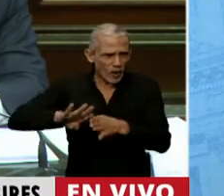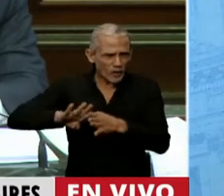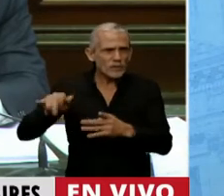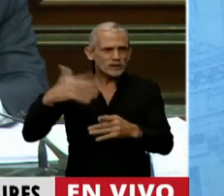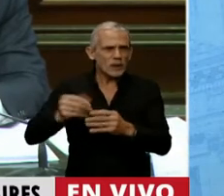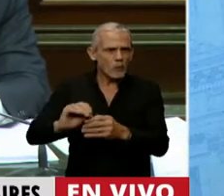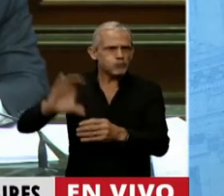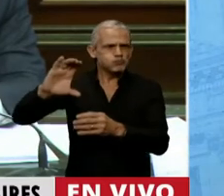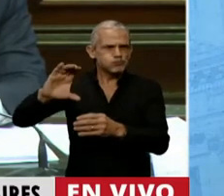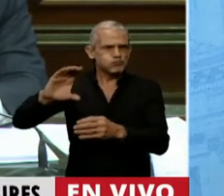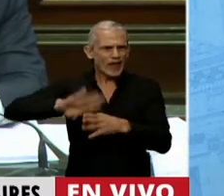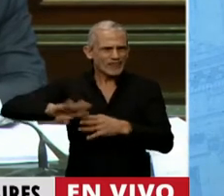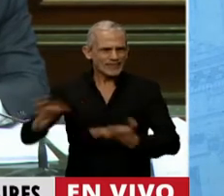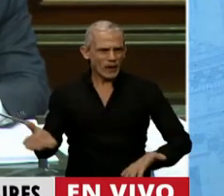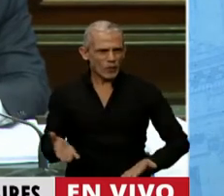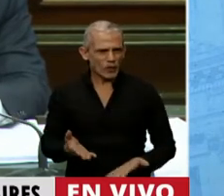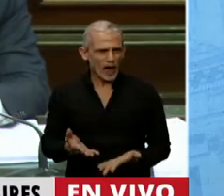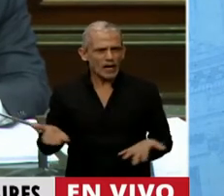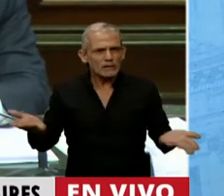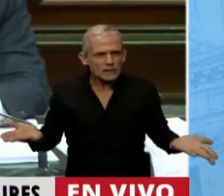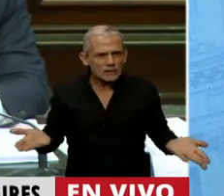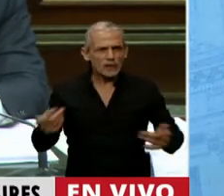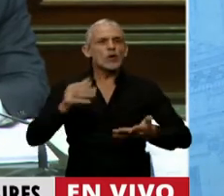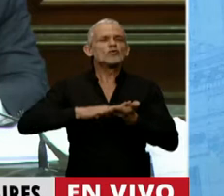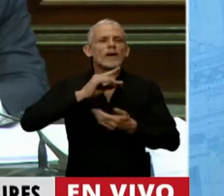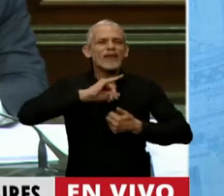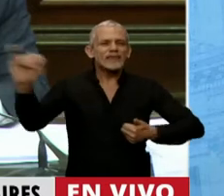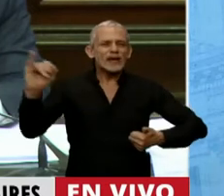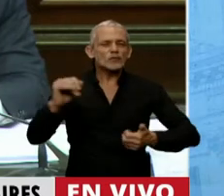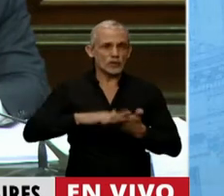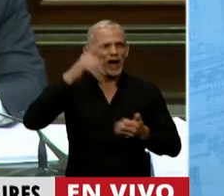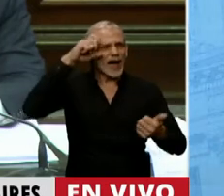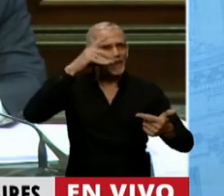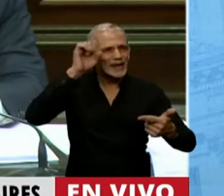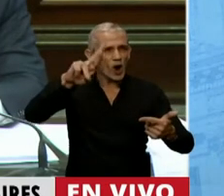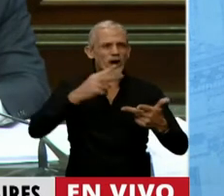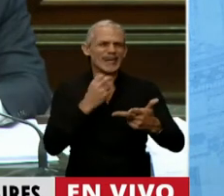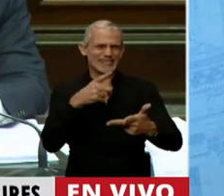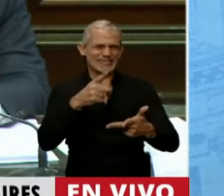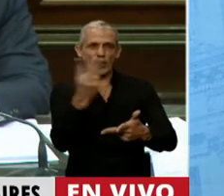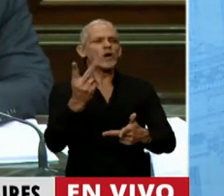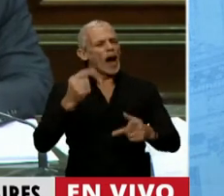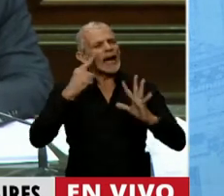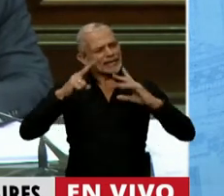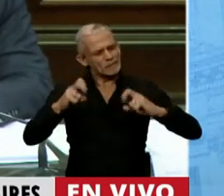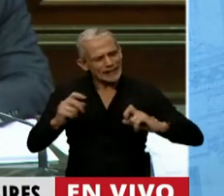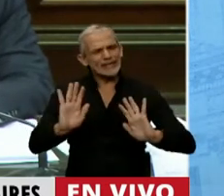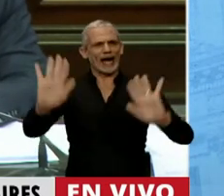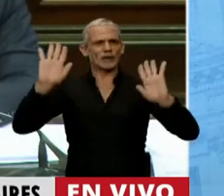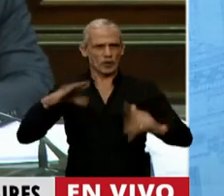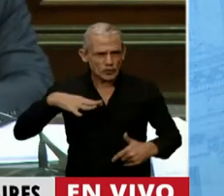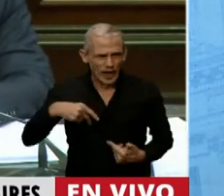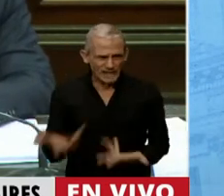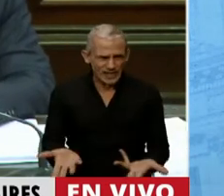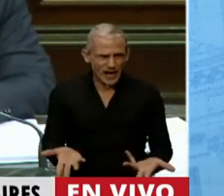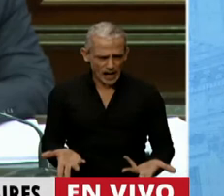incrementar la deuda? A la respuesta sobre las denuncias por De Falco, Senador y de Sur nos contestan que están investigando. ¿Todavía están